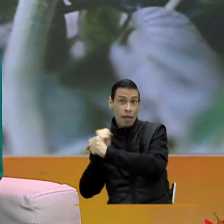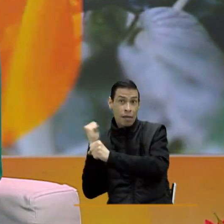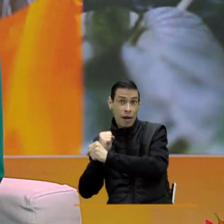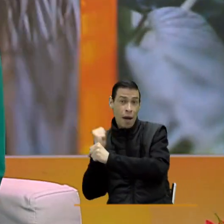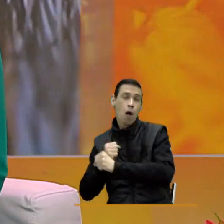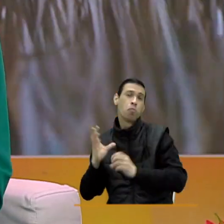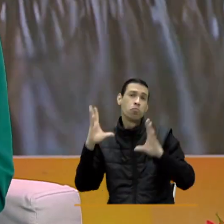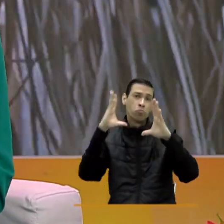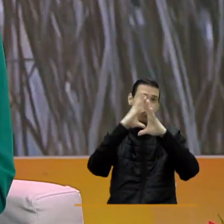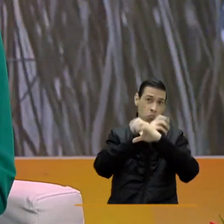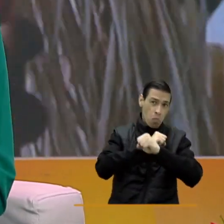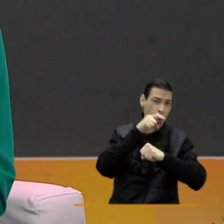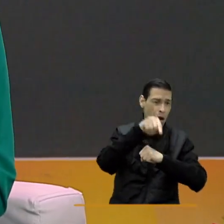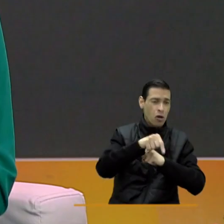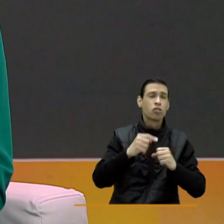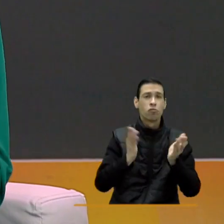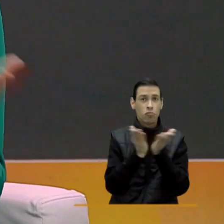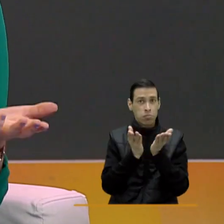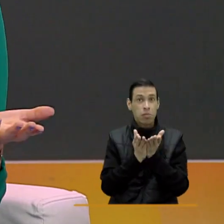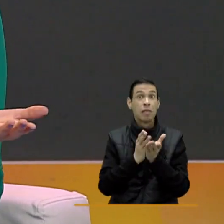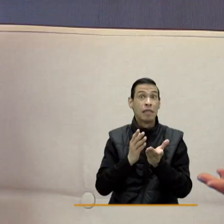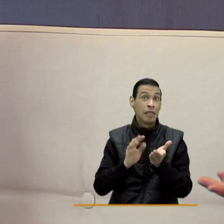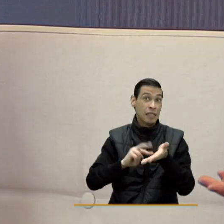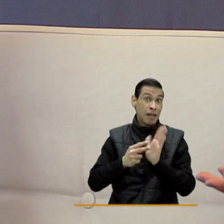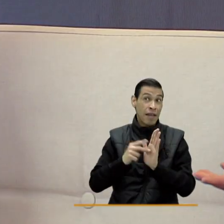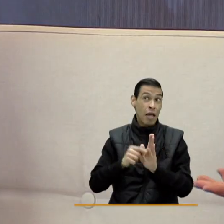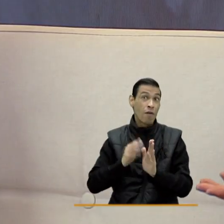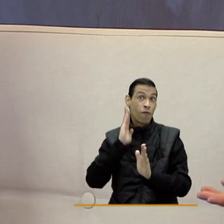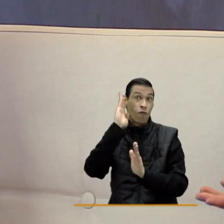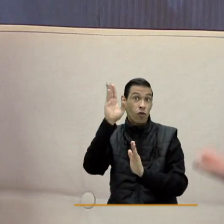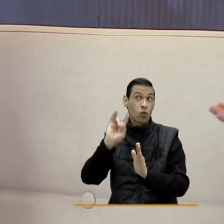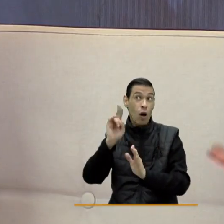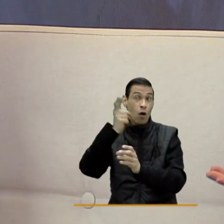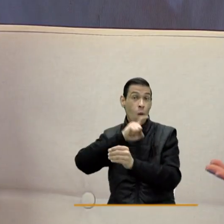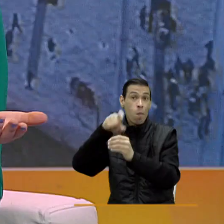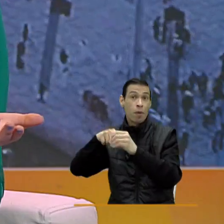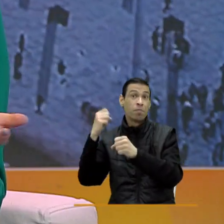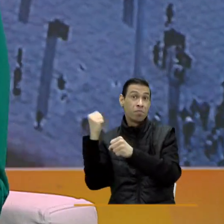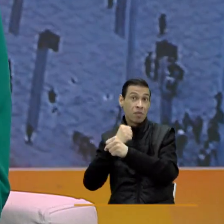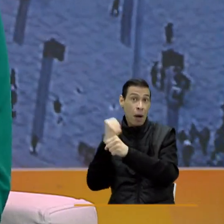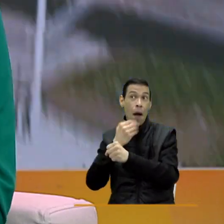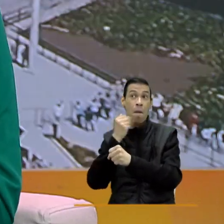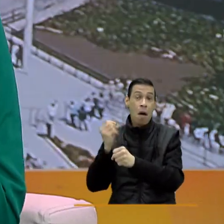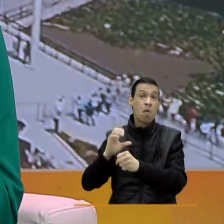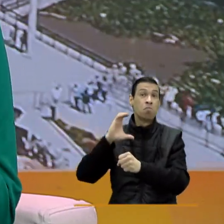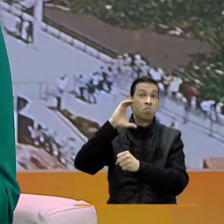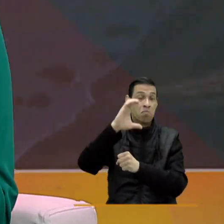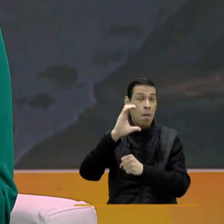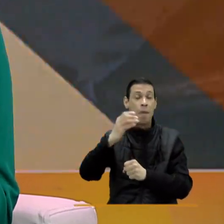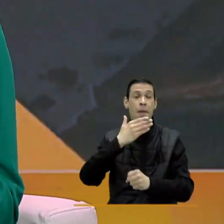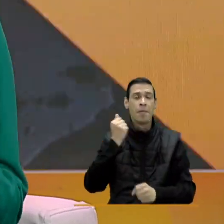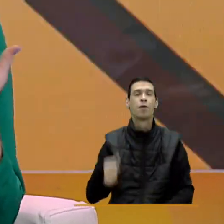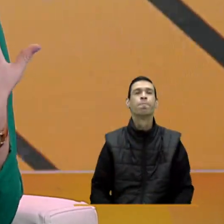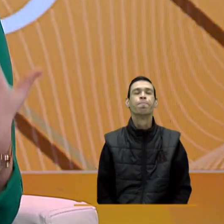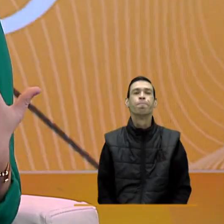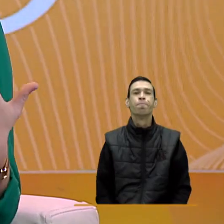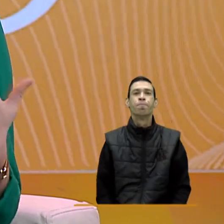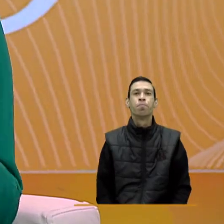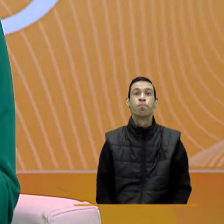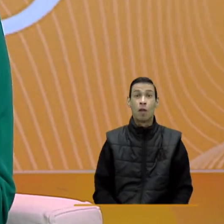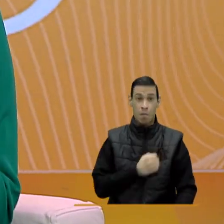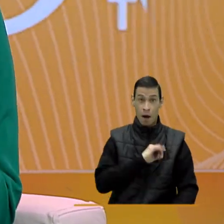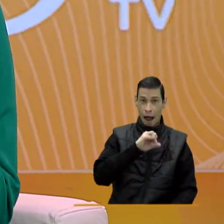manera luego podrán encontrar un trabajo mejor que de pronto económicamente sea mejor para ellos. sea, como de más a sus gustos. Jaime,